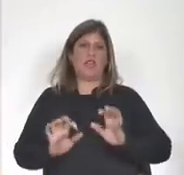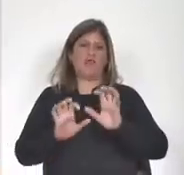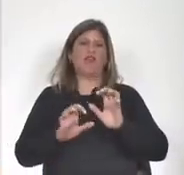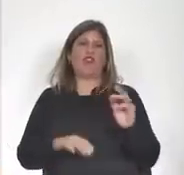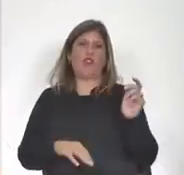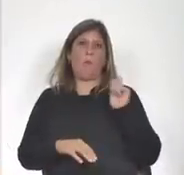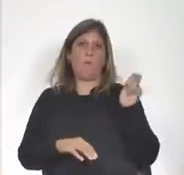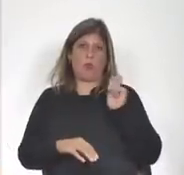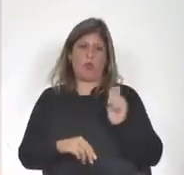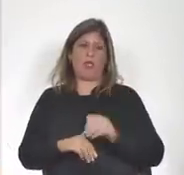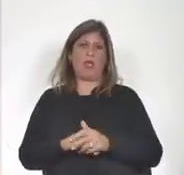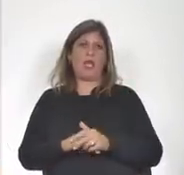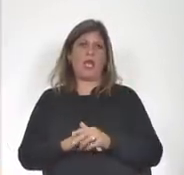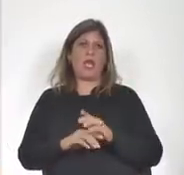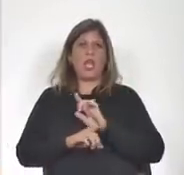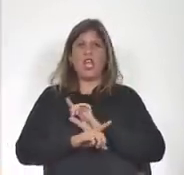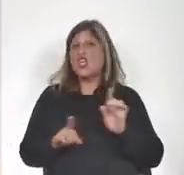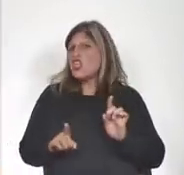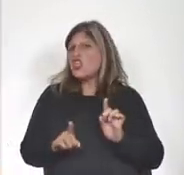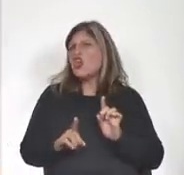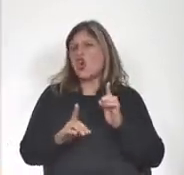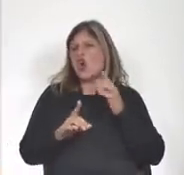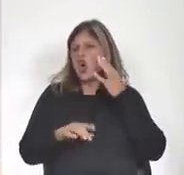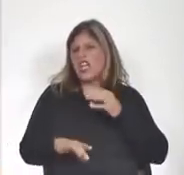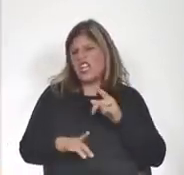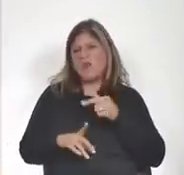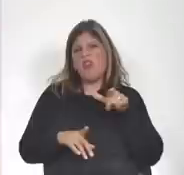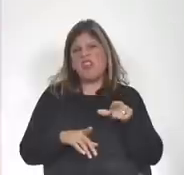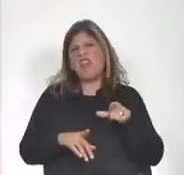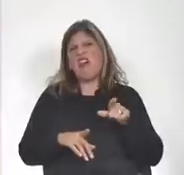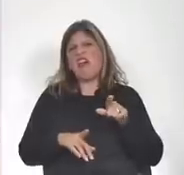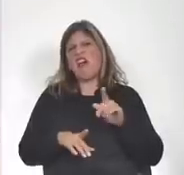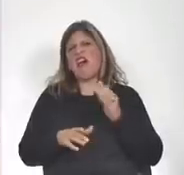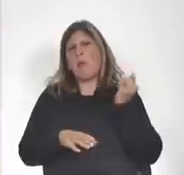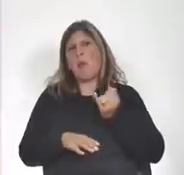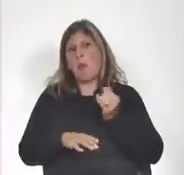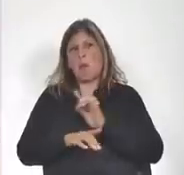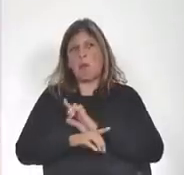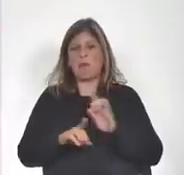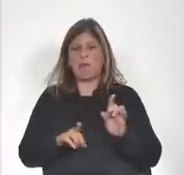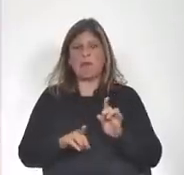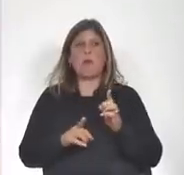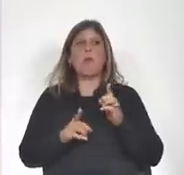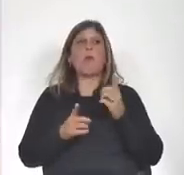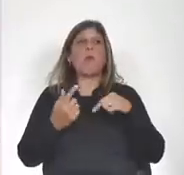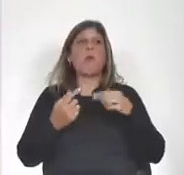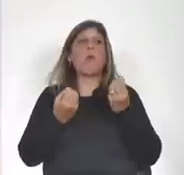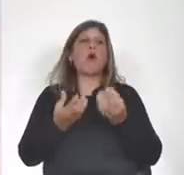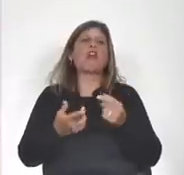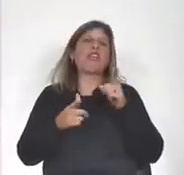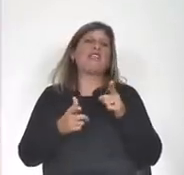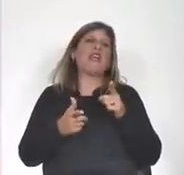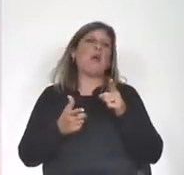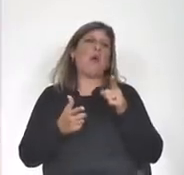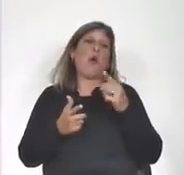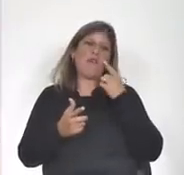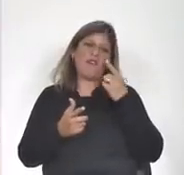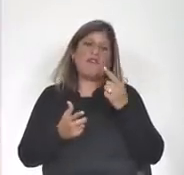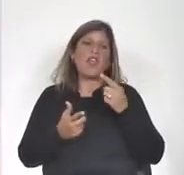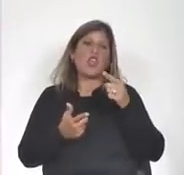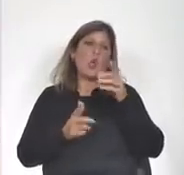y que no creemos que deba minimizarse porque estamos viviendo una crisis sanitaria, social,